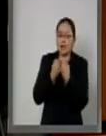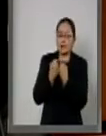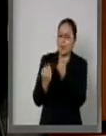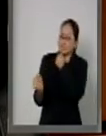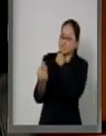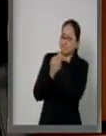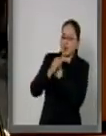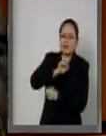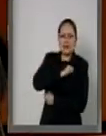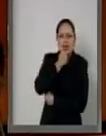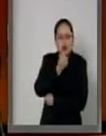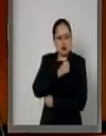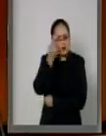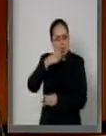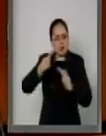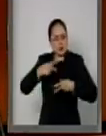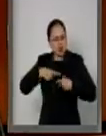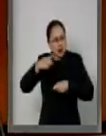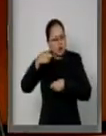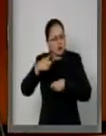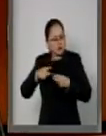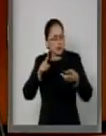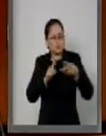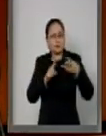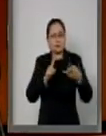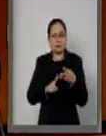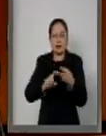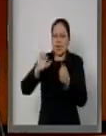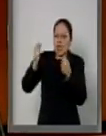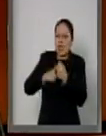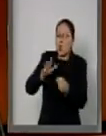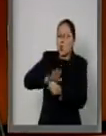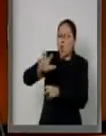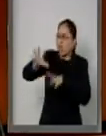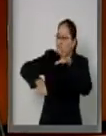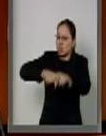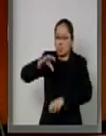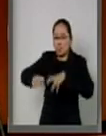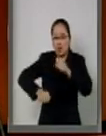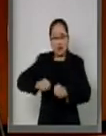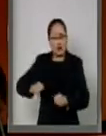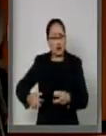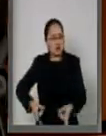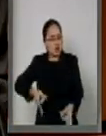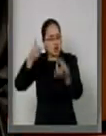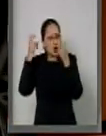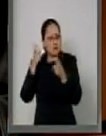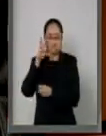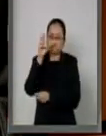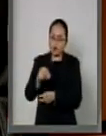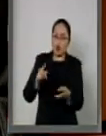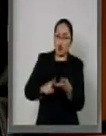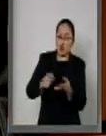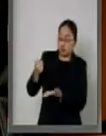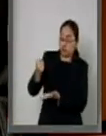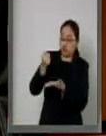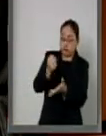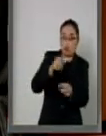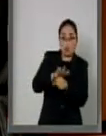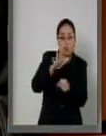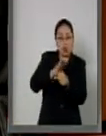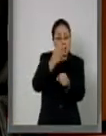salud de los afectados, que no exista rapiña, que se disponga de los recursos